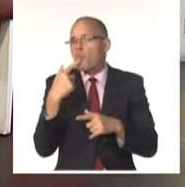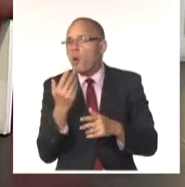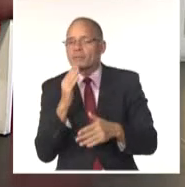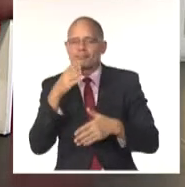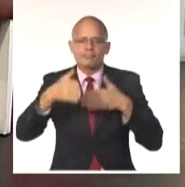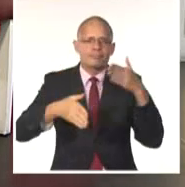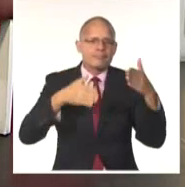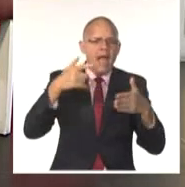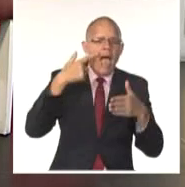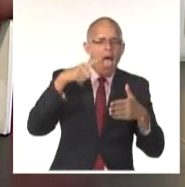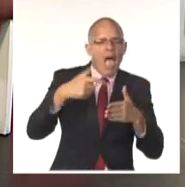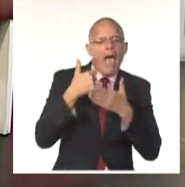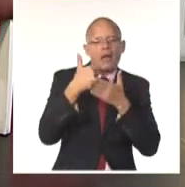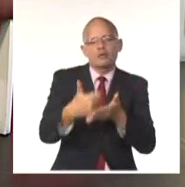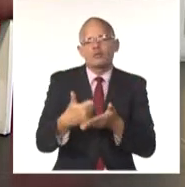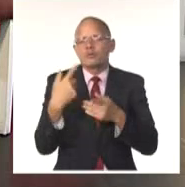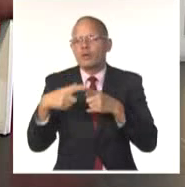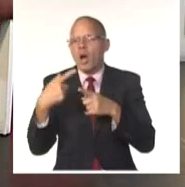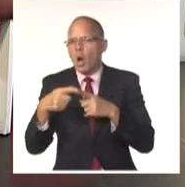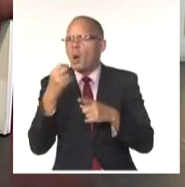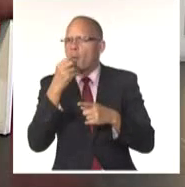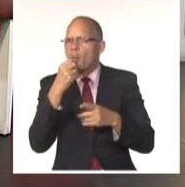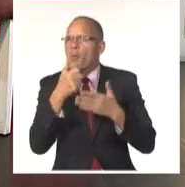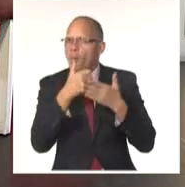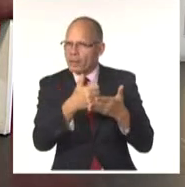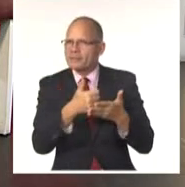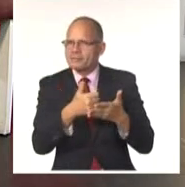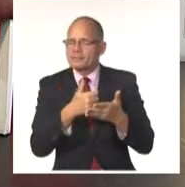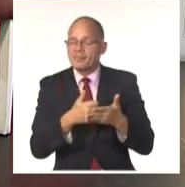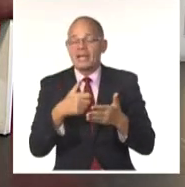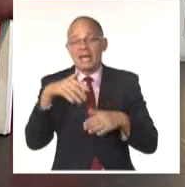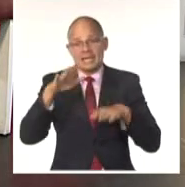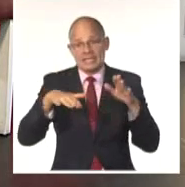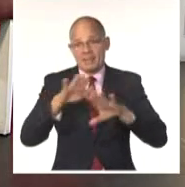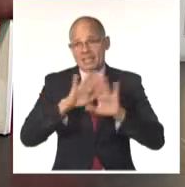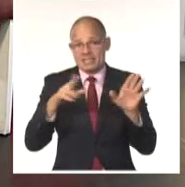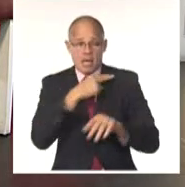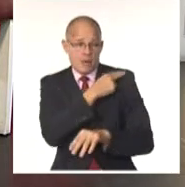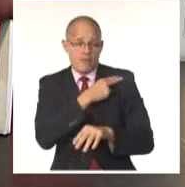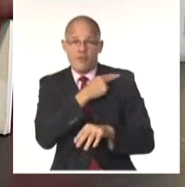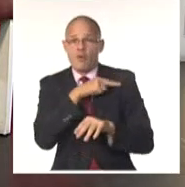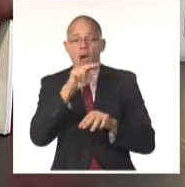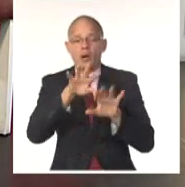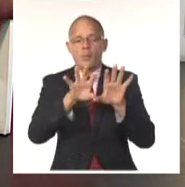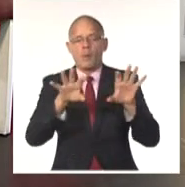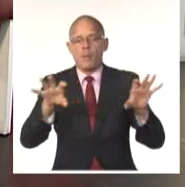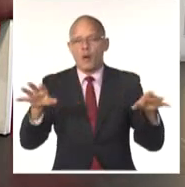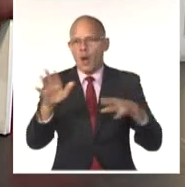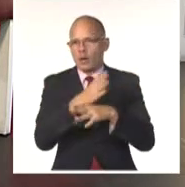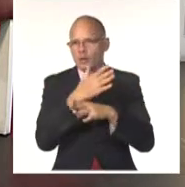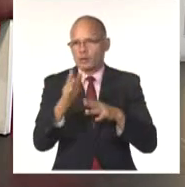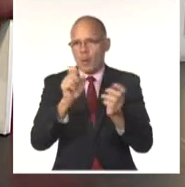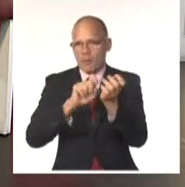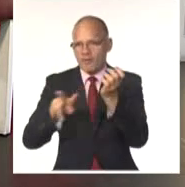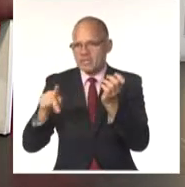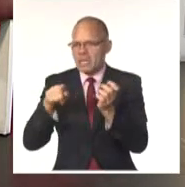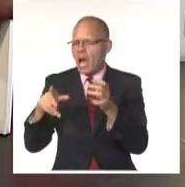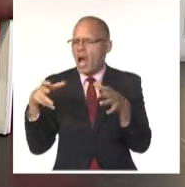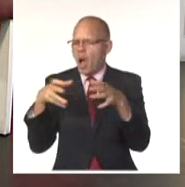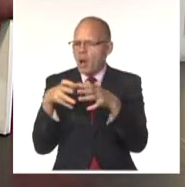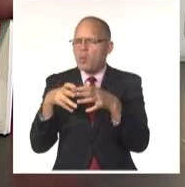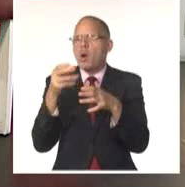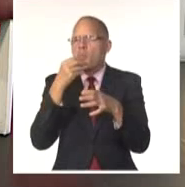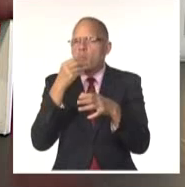aporte para contribuir a la recuperación, según se defina por las autoridades de los territorios. Se crearán las brigadas que sean necesarias,